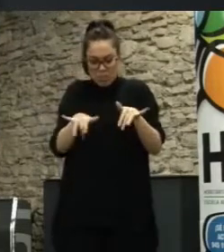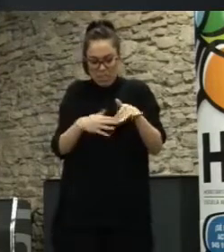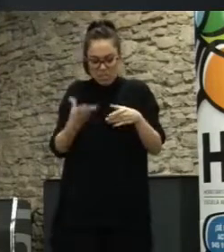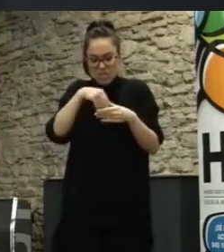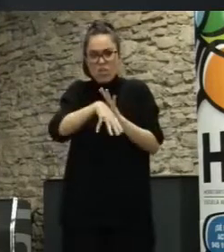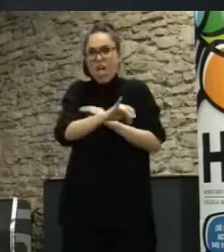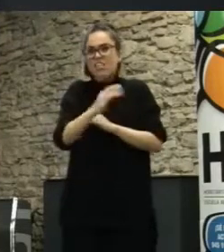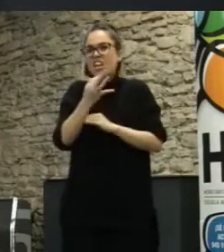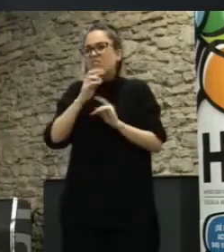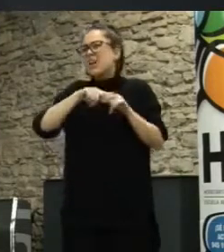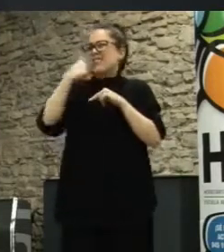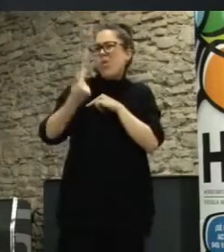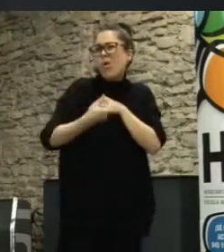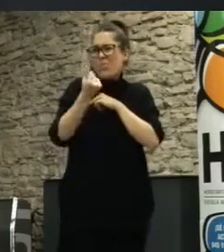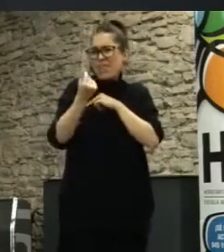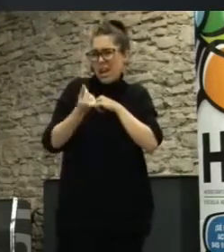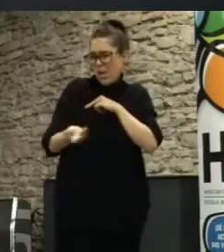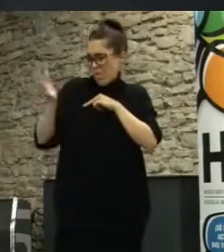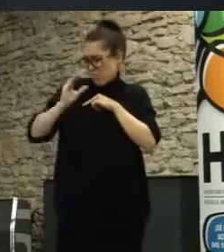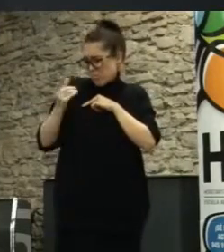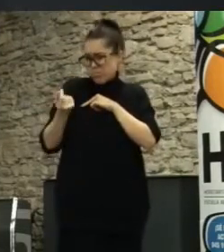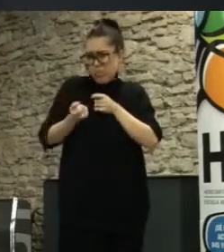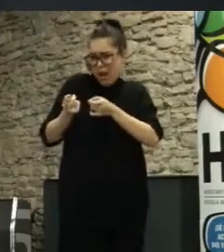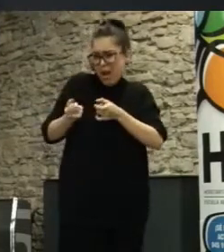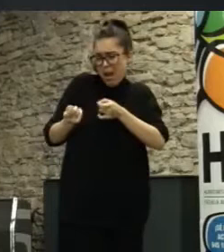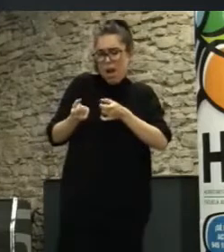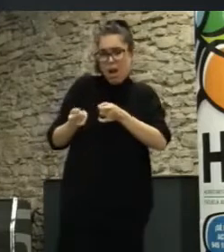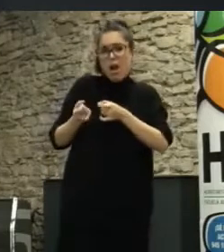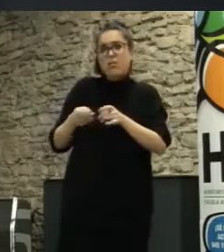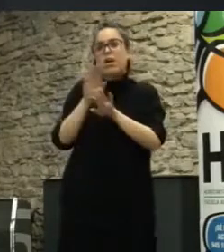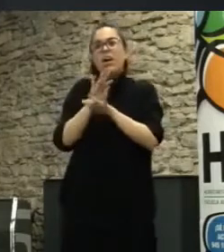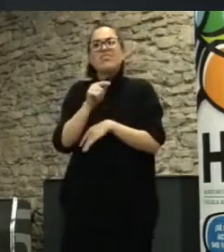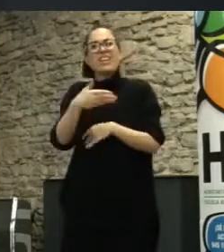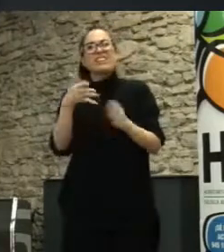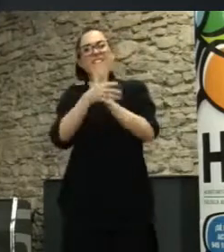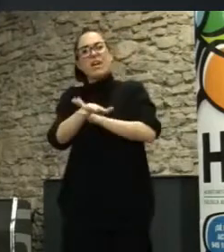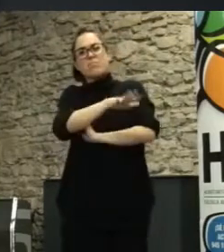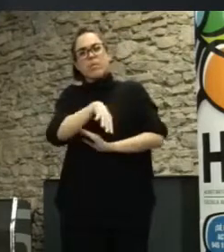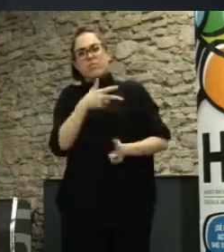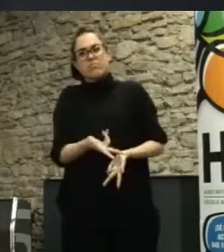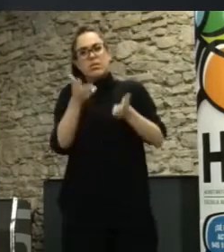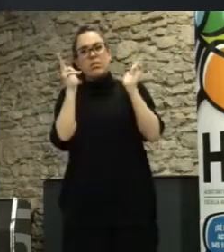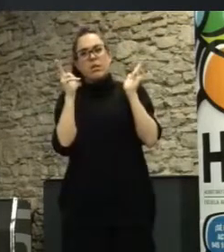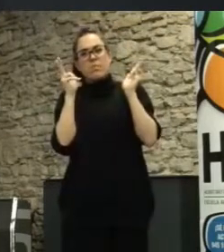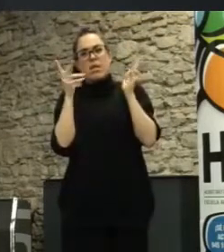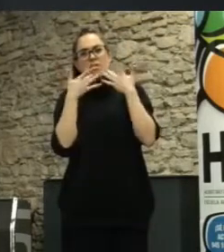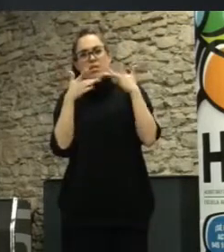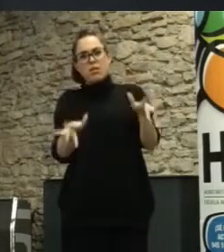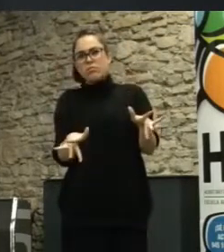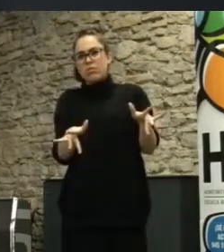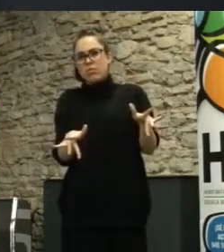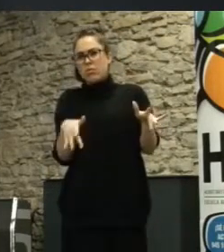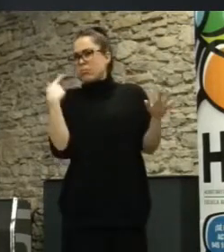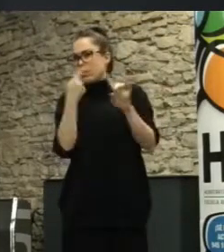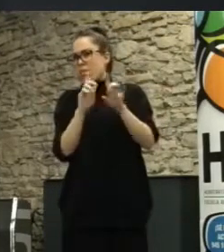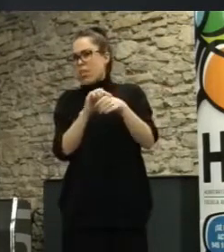que luego te cobran un dineral por cada mejora no estás creando un espacio neutro de alguna manera para la participación